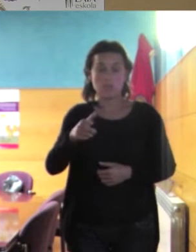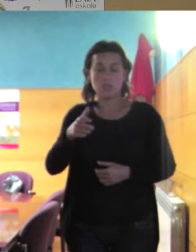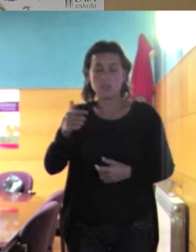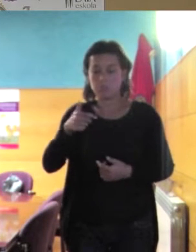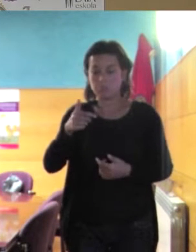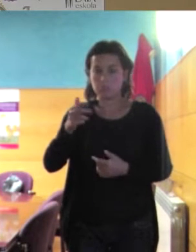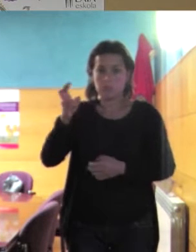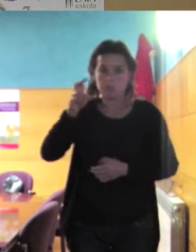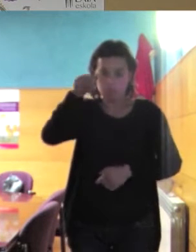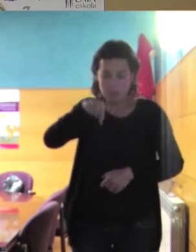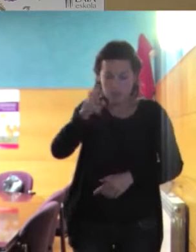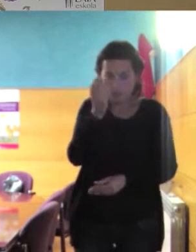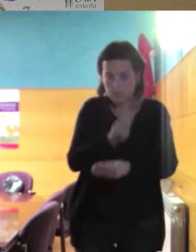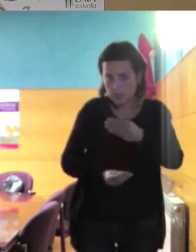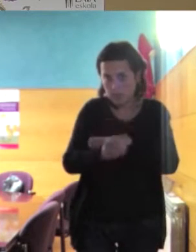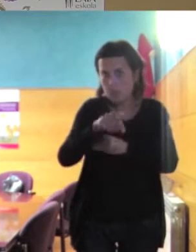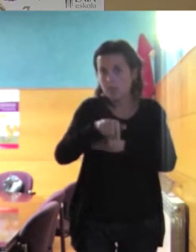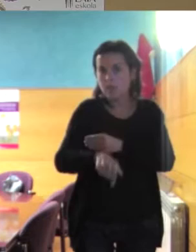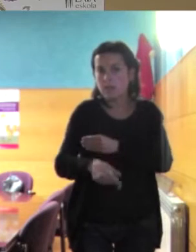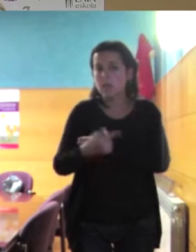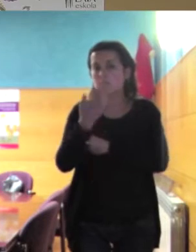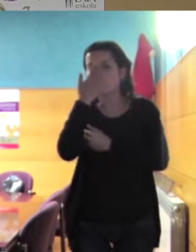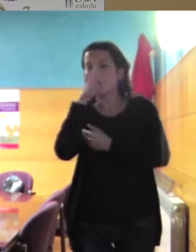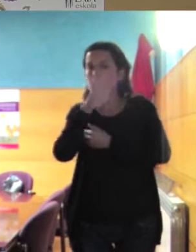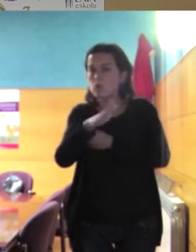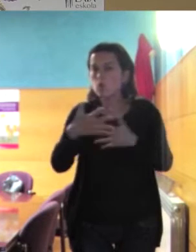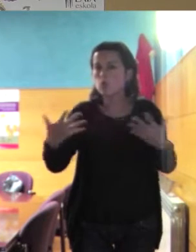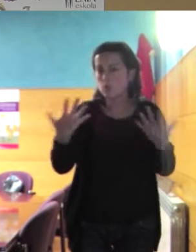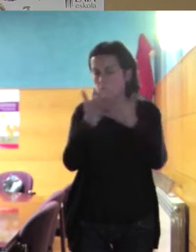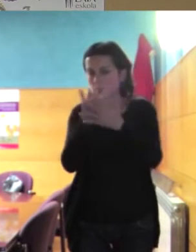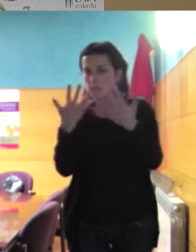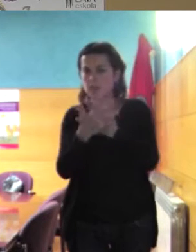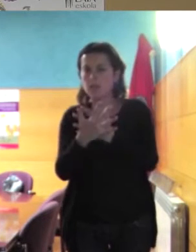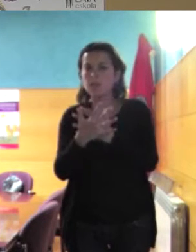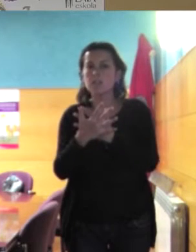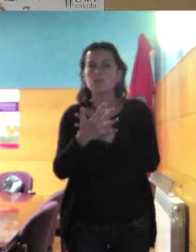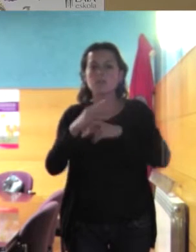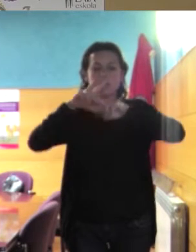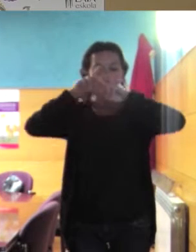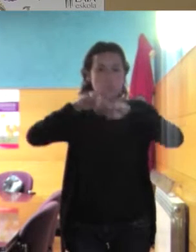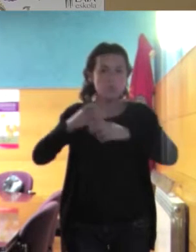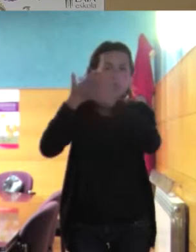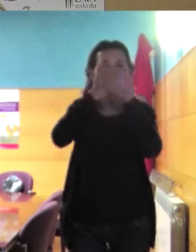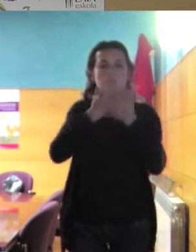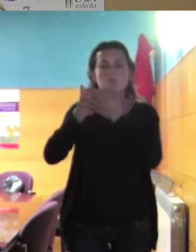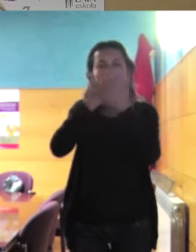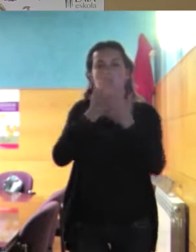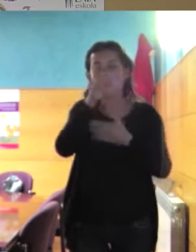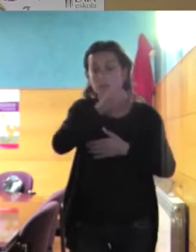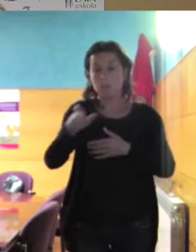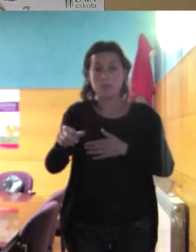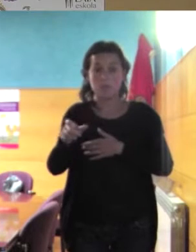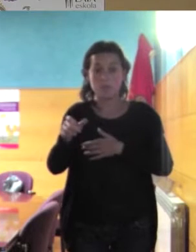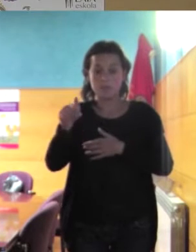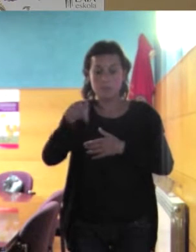también, pues, en fin, es conocido en los estudios interculturales que las actitudes de las personas autóctonas ante la